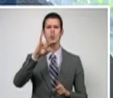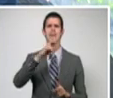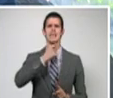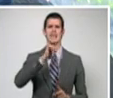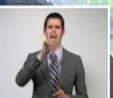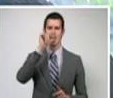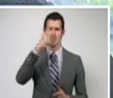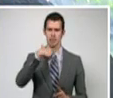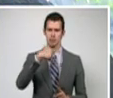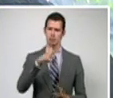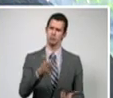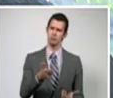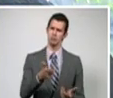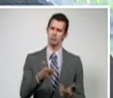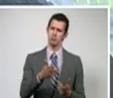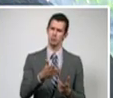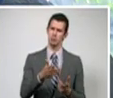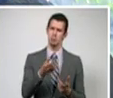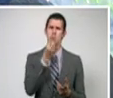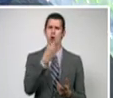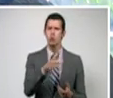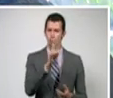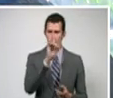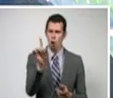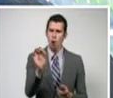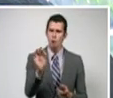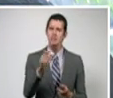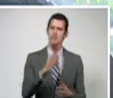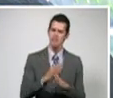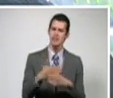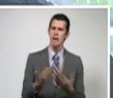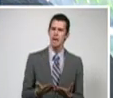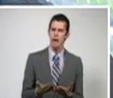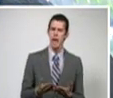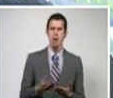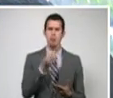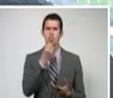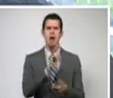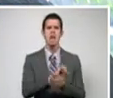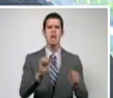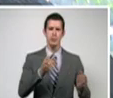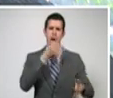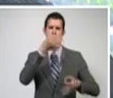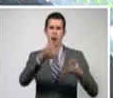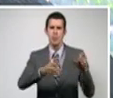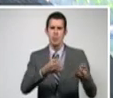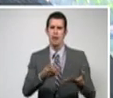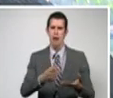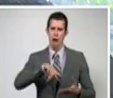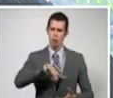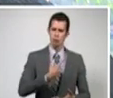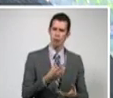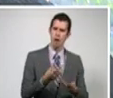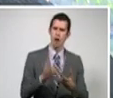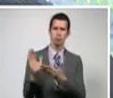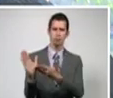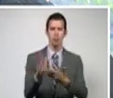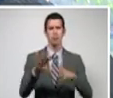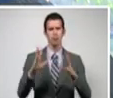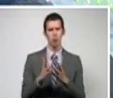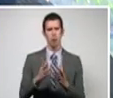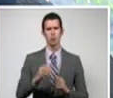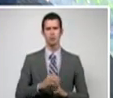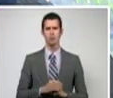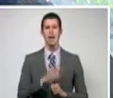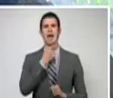Se alude naturalmente a la frase final de aquel discurso en el que Fidel, mirando al futuro, como siempre hizo,